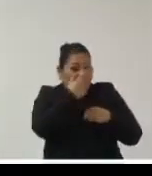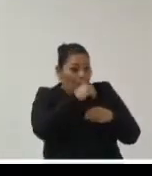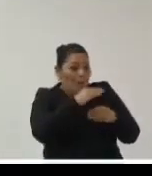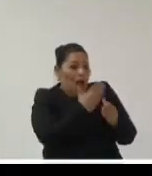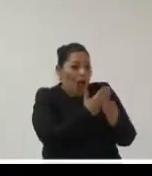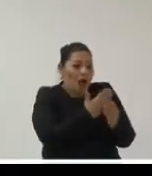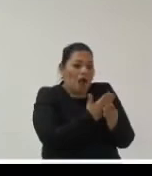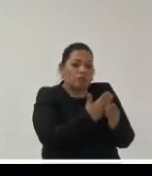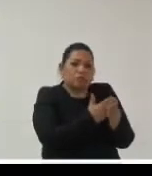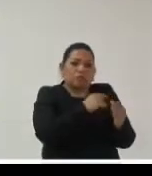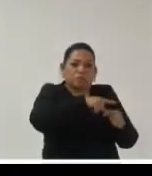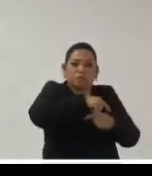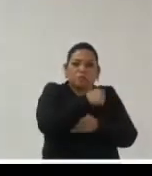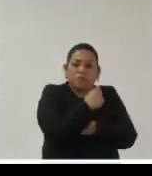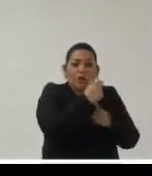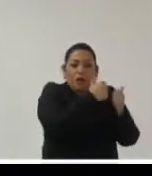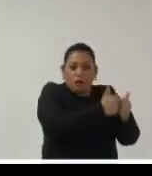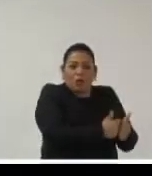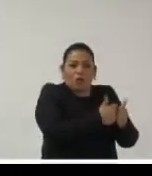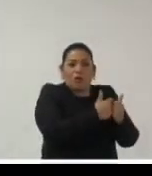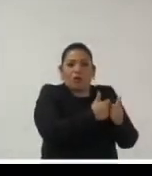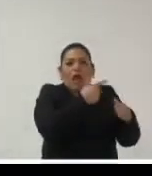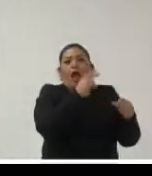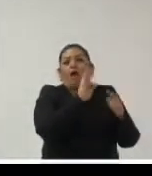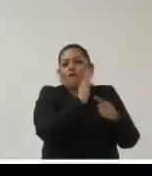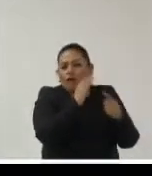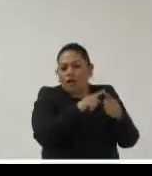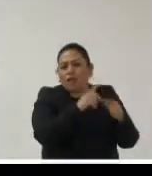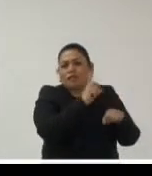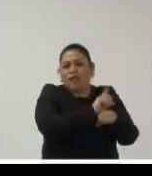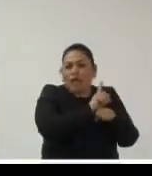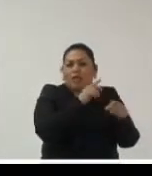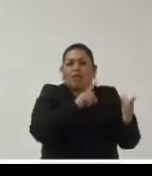de conservarlo y de preservarlo en el tiempo pero sin